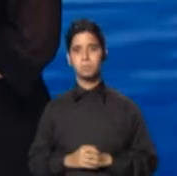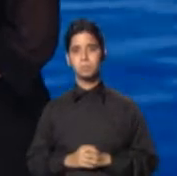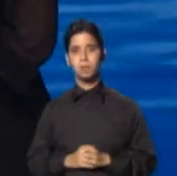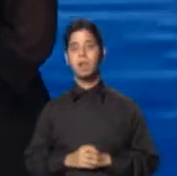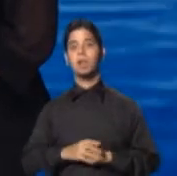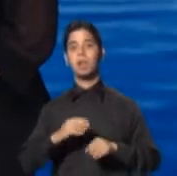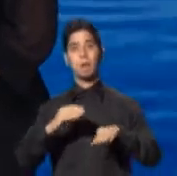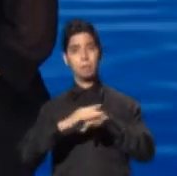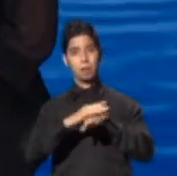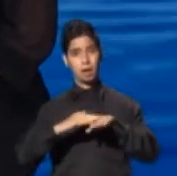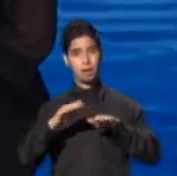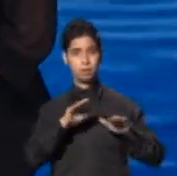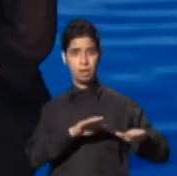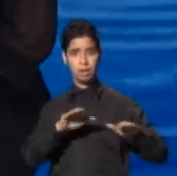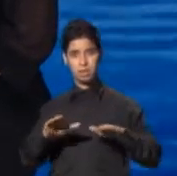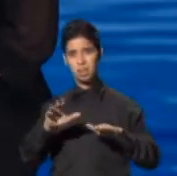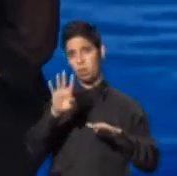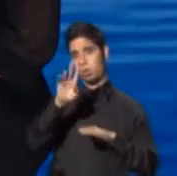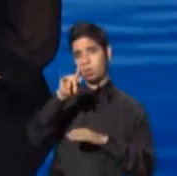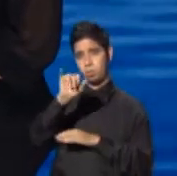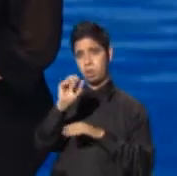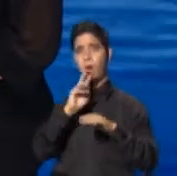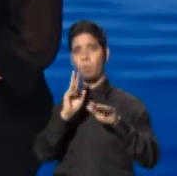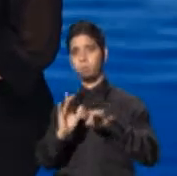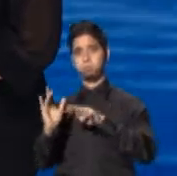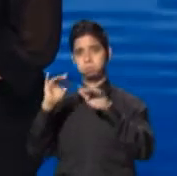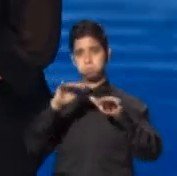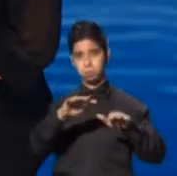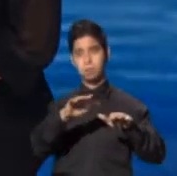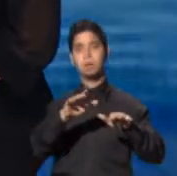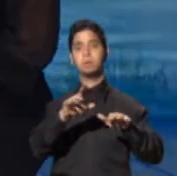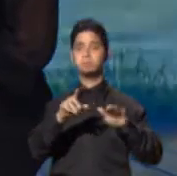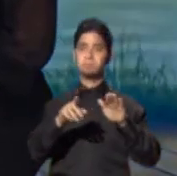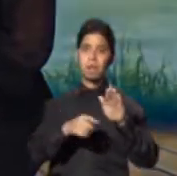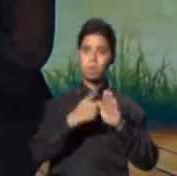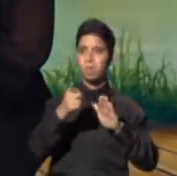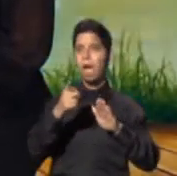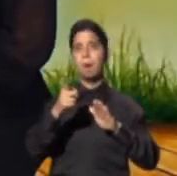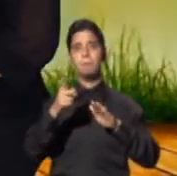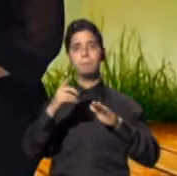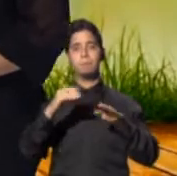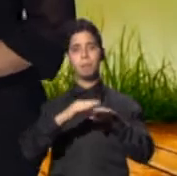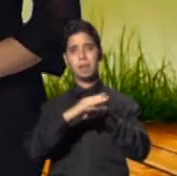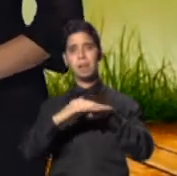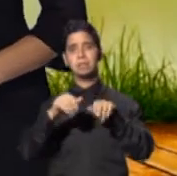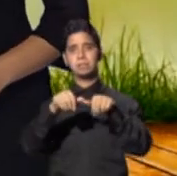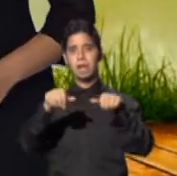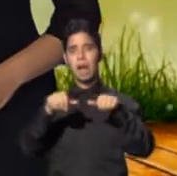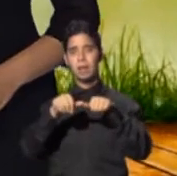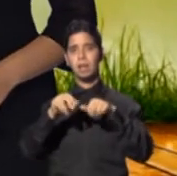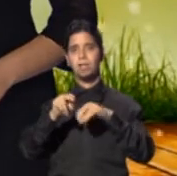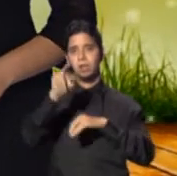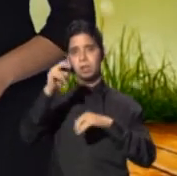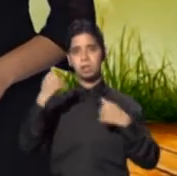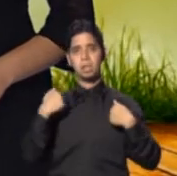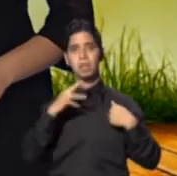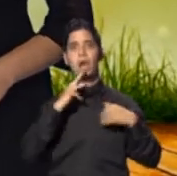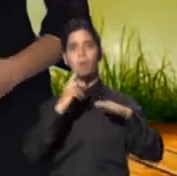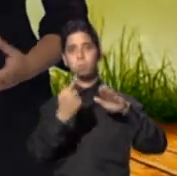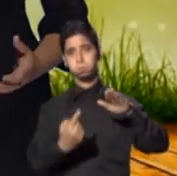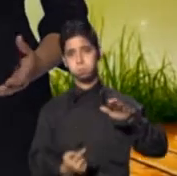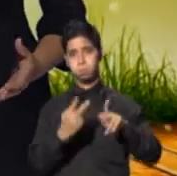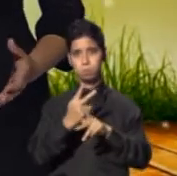tranquilas, solas hasta cuatro pies de altura. Si hay algunas playas en sectores de la costa norte que tienen riesgo moderado de corriente